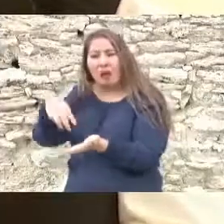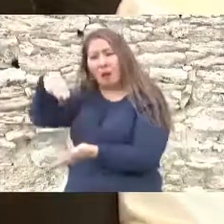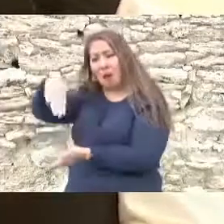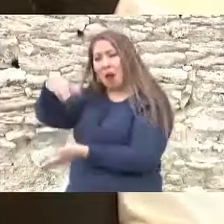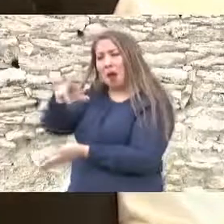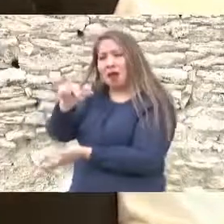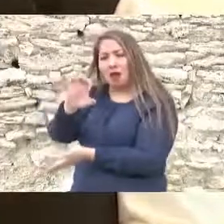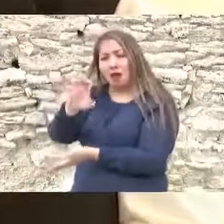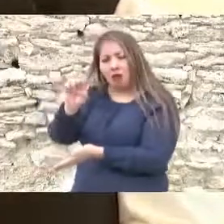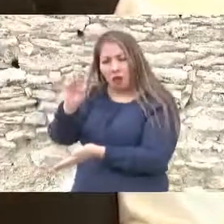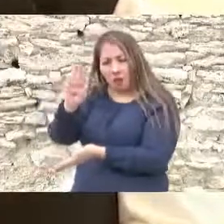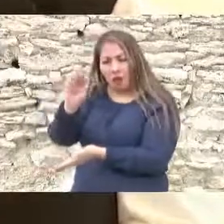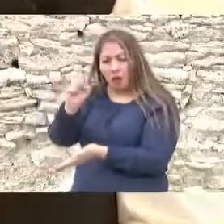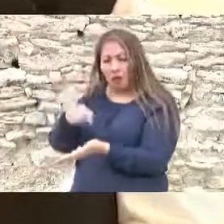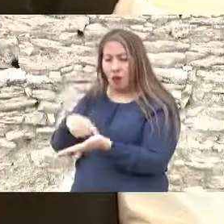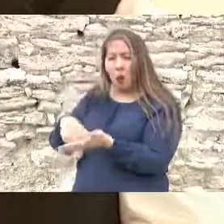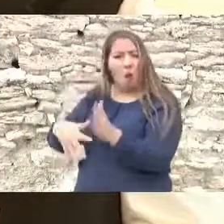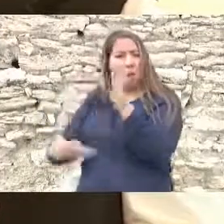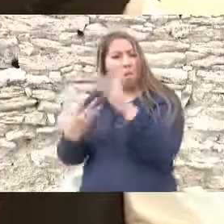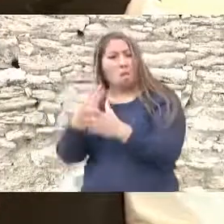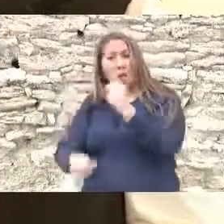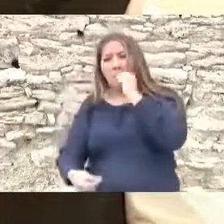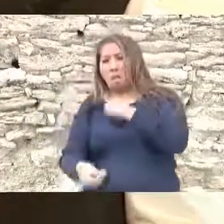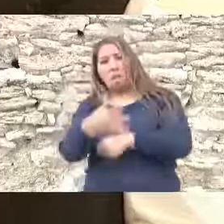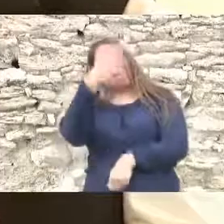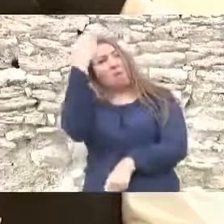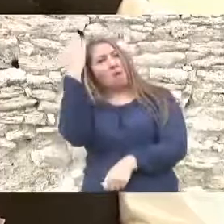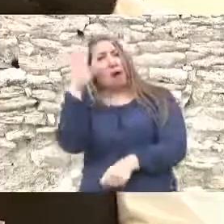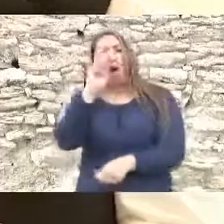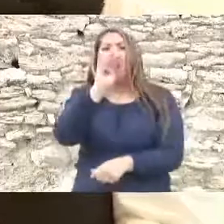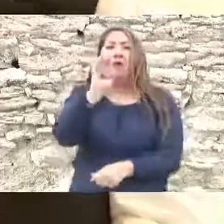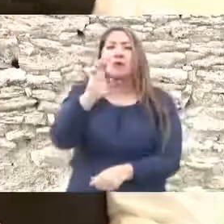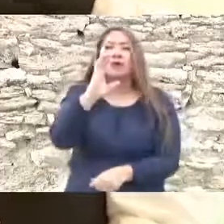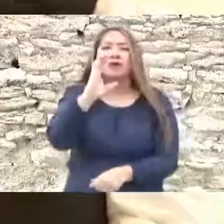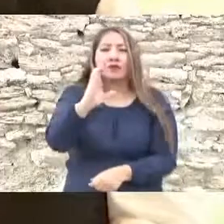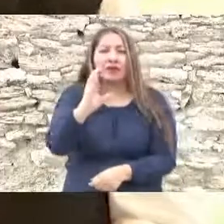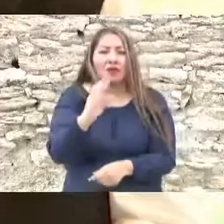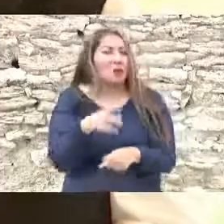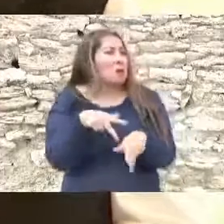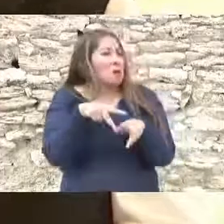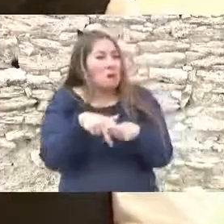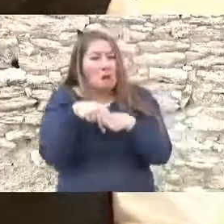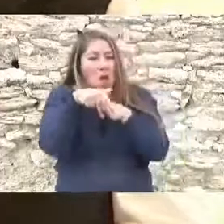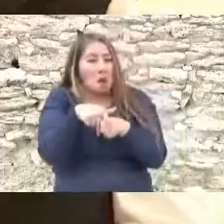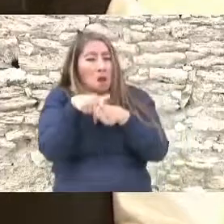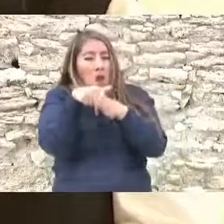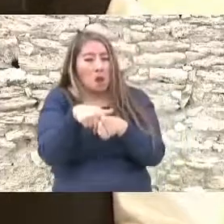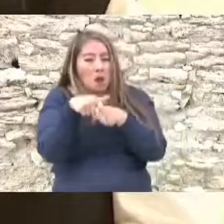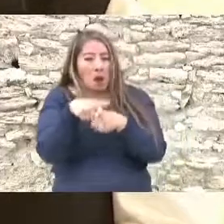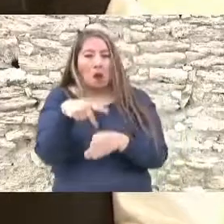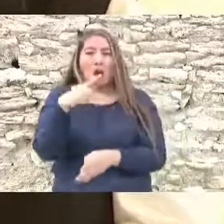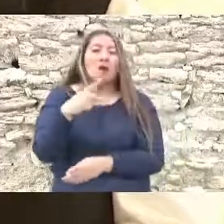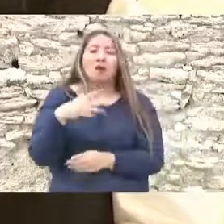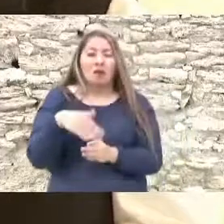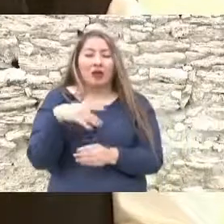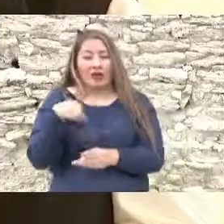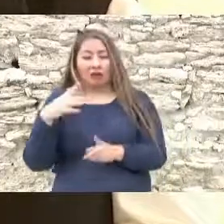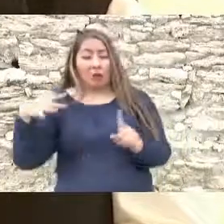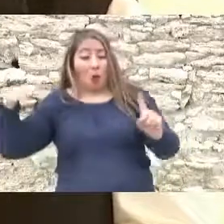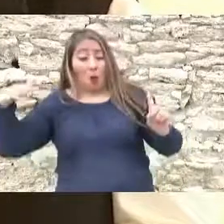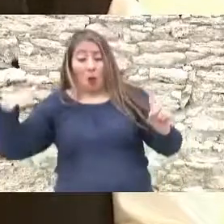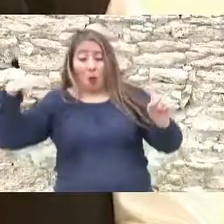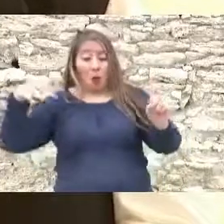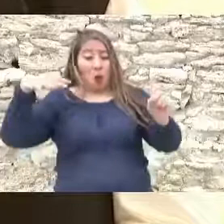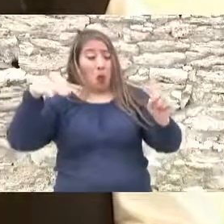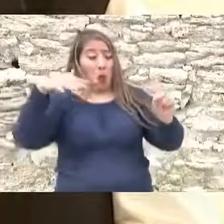Escobedo solo huyó rumbo a cuatro ciénagas. Al descubrir su rastro, el coronel Ponciano Cisneros lo siguió hasta